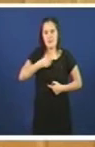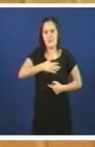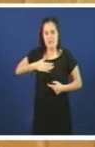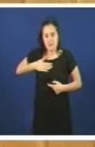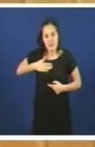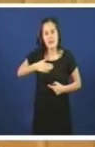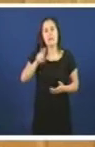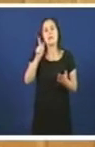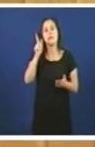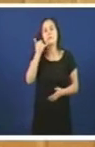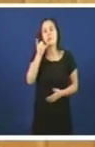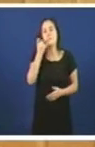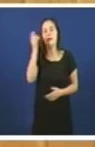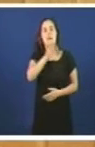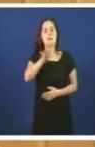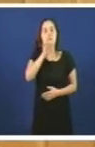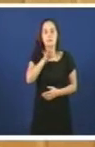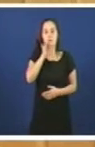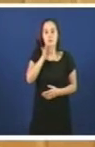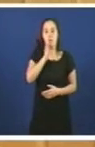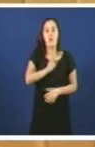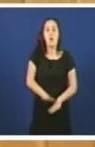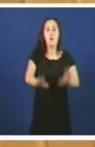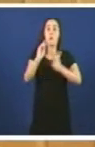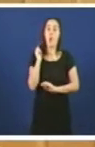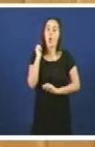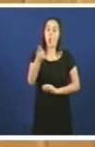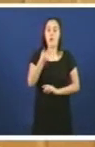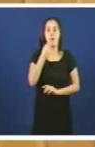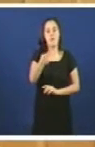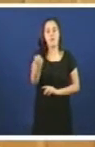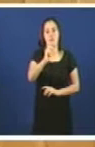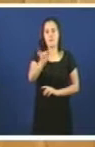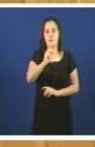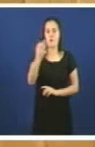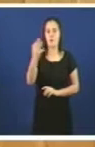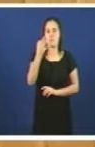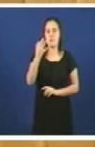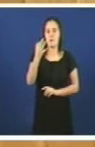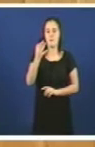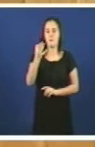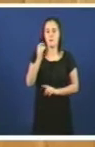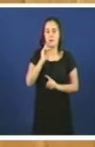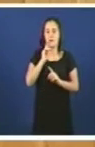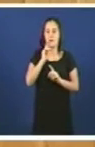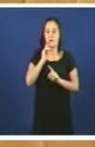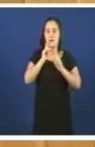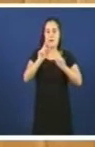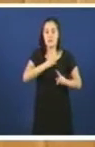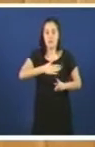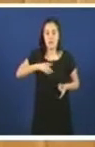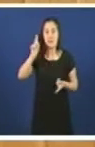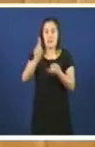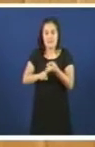é claro a Suiza di que non e teñen que casar en galego acompañados de intérprete aquí